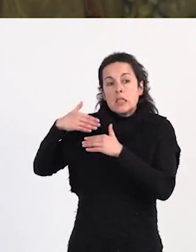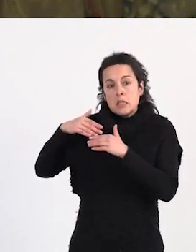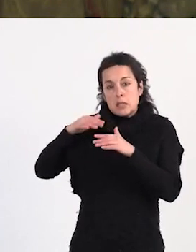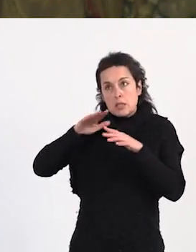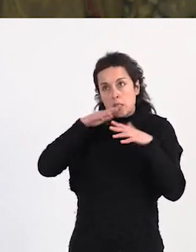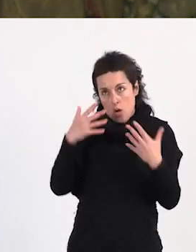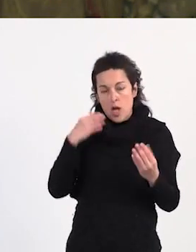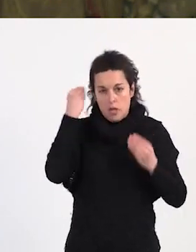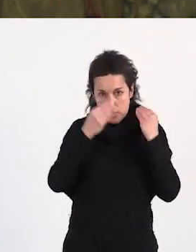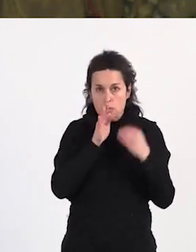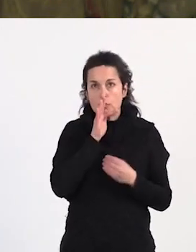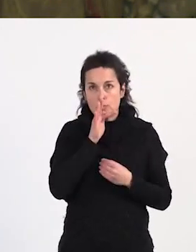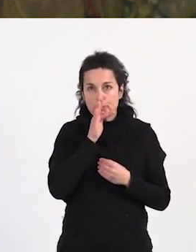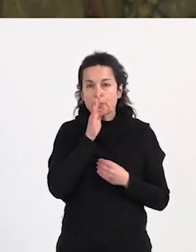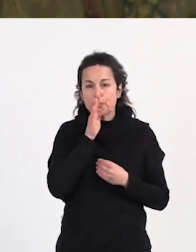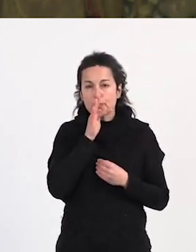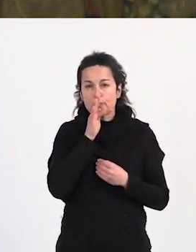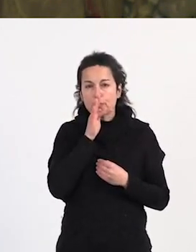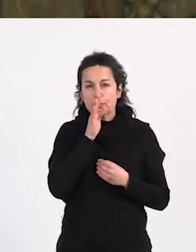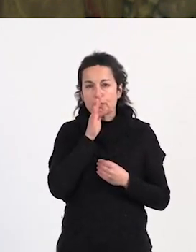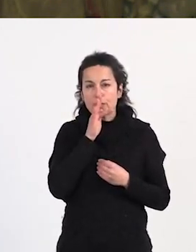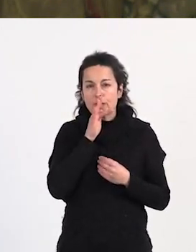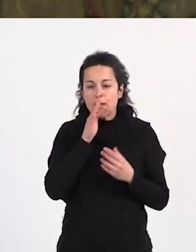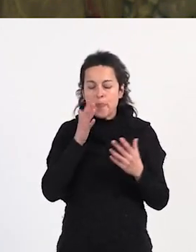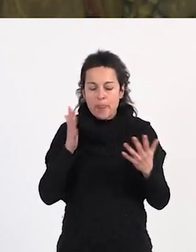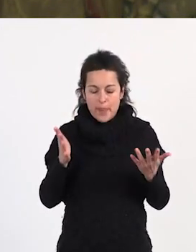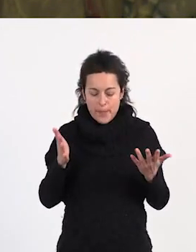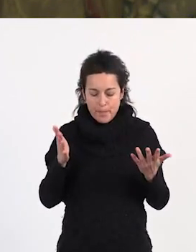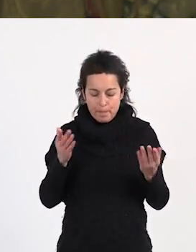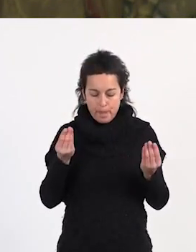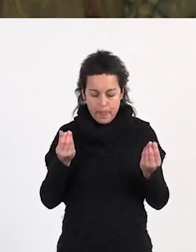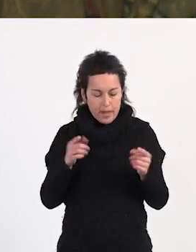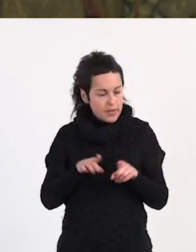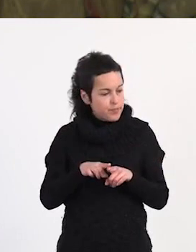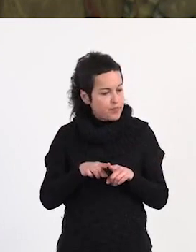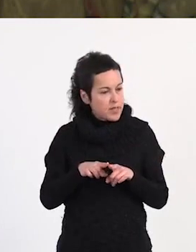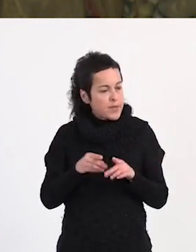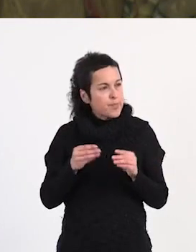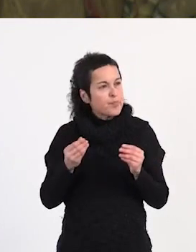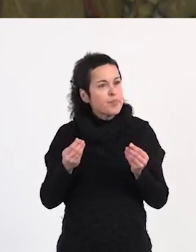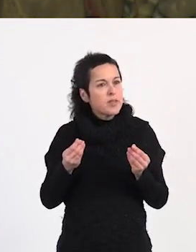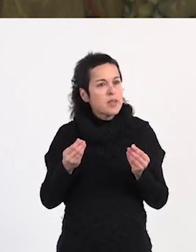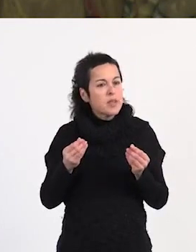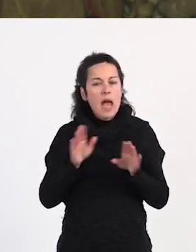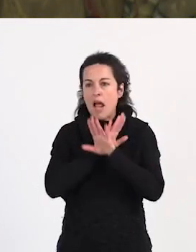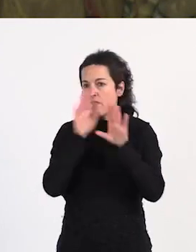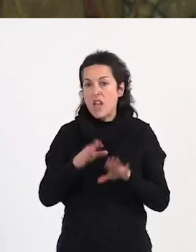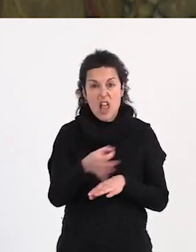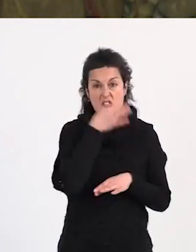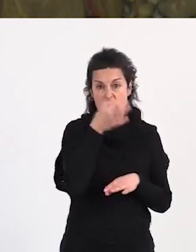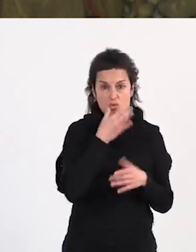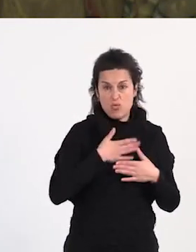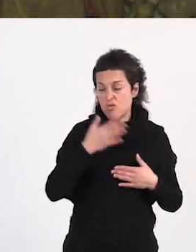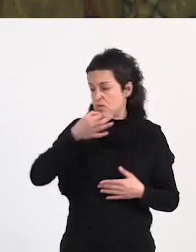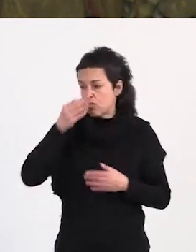pienso que es una cuestión de que... Yo creo que en el fondo el discurso es el